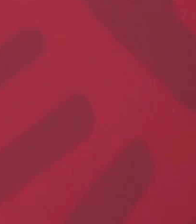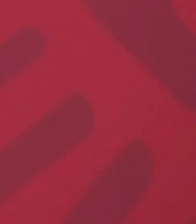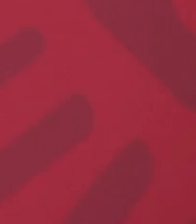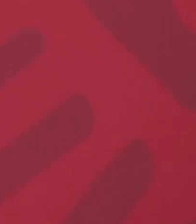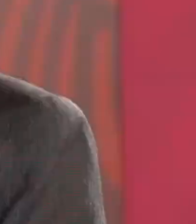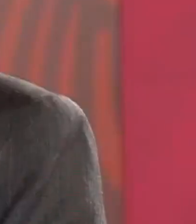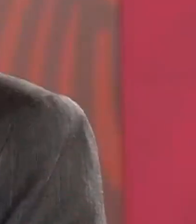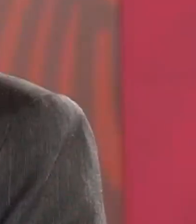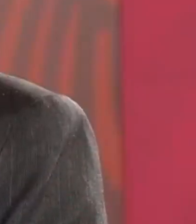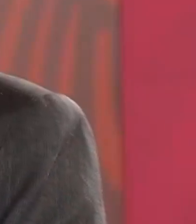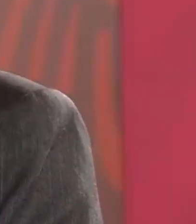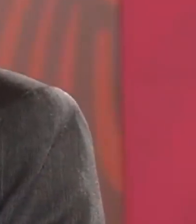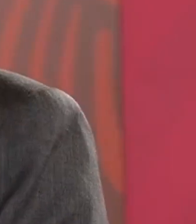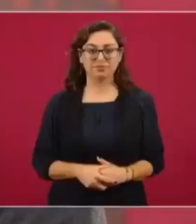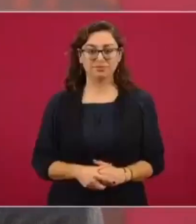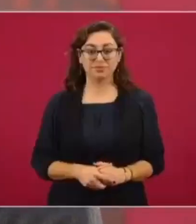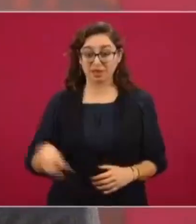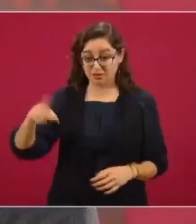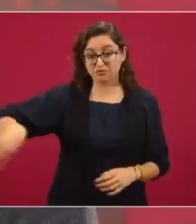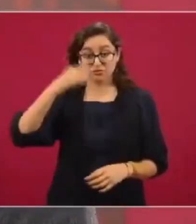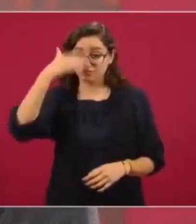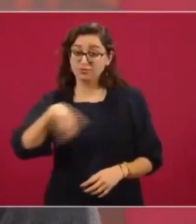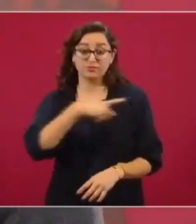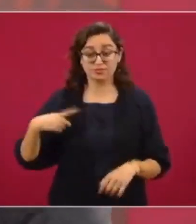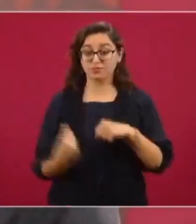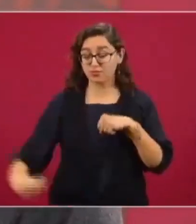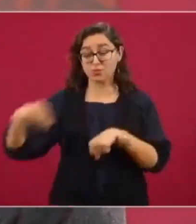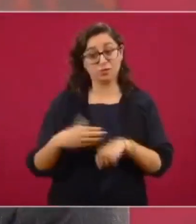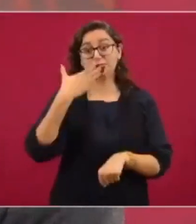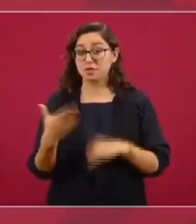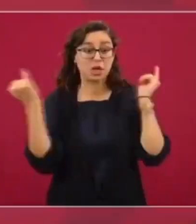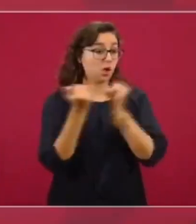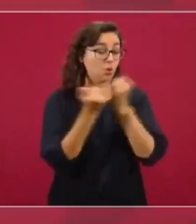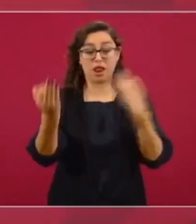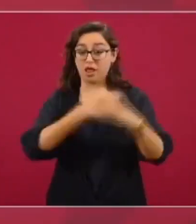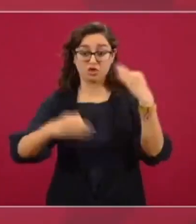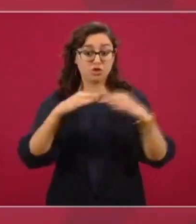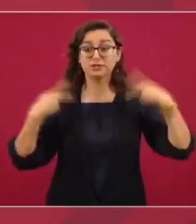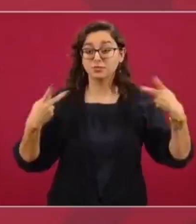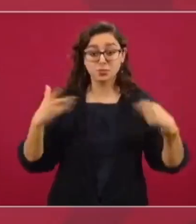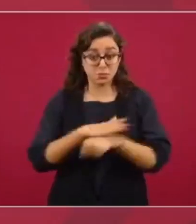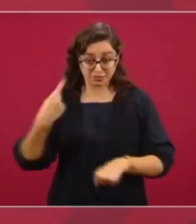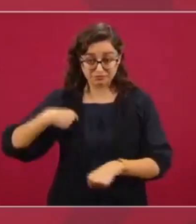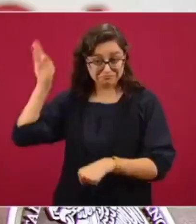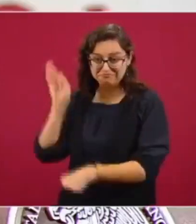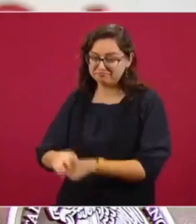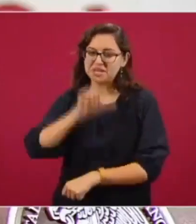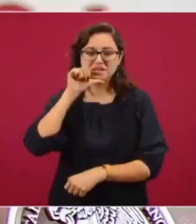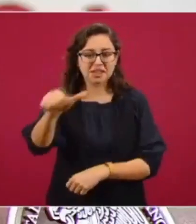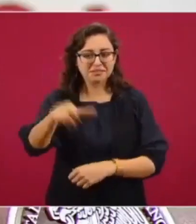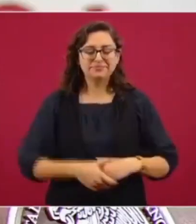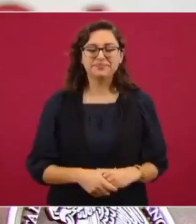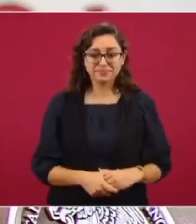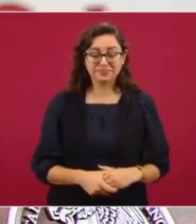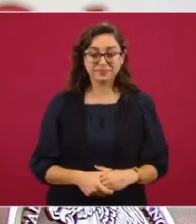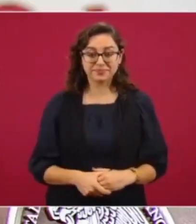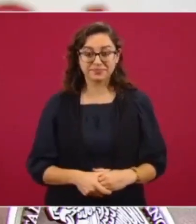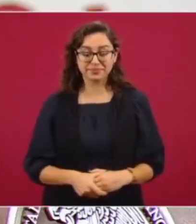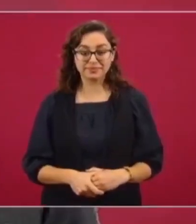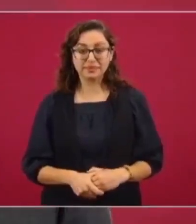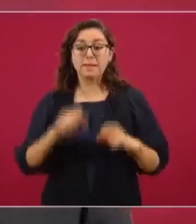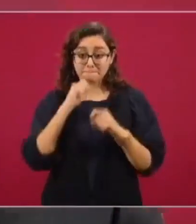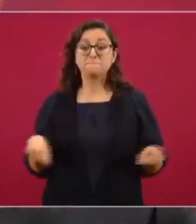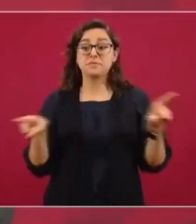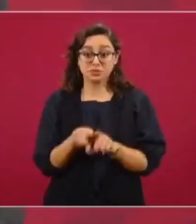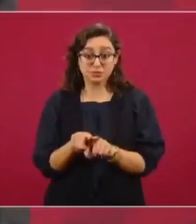portarse muy bien, mucho, mucho, muy bien, como todos los ciudadanos, porque no hay excepciones. Y además